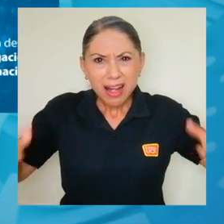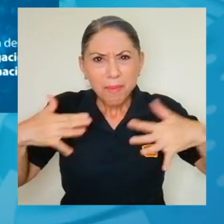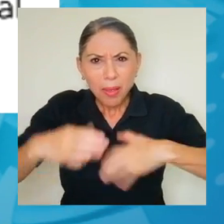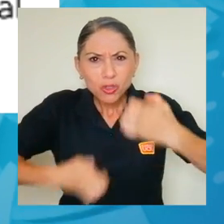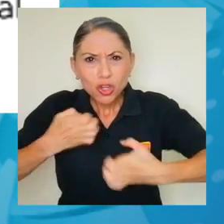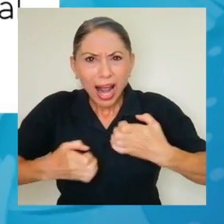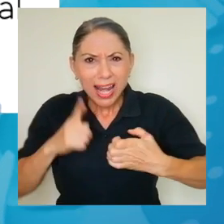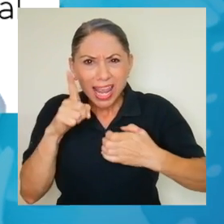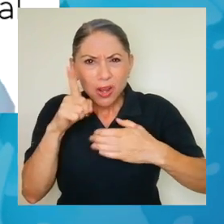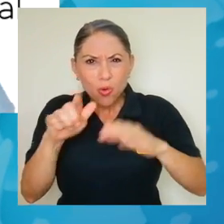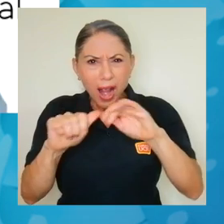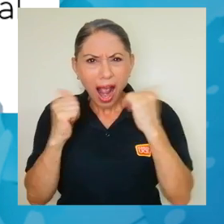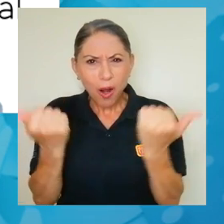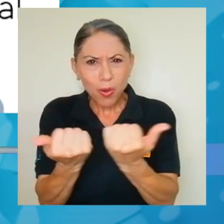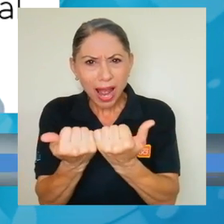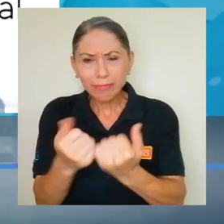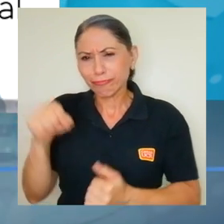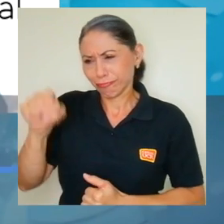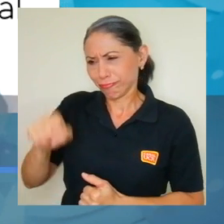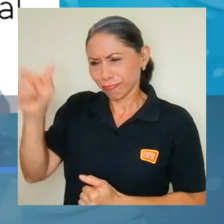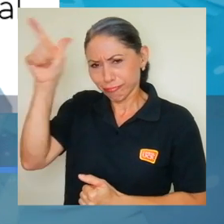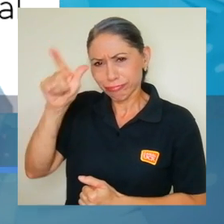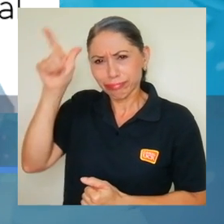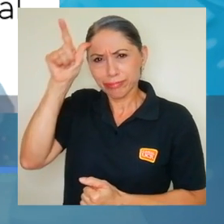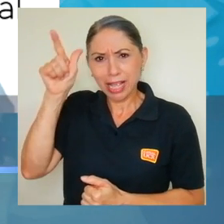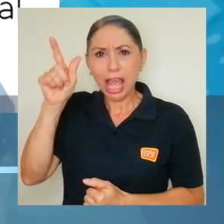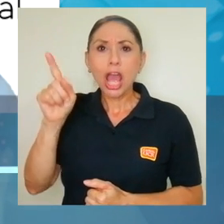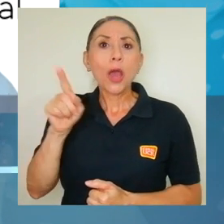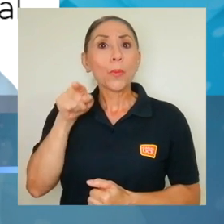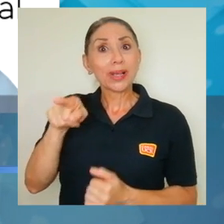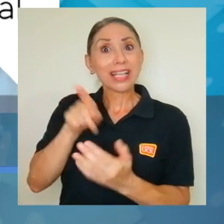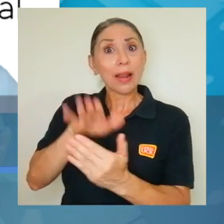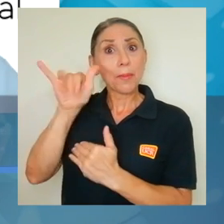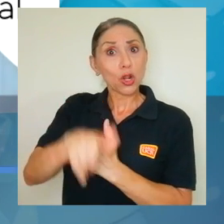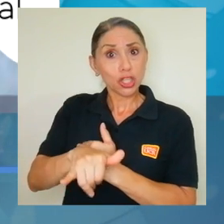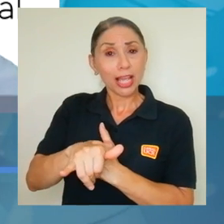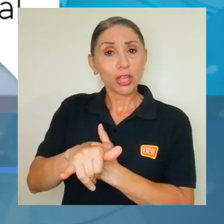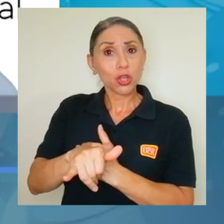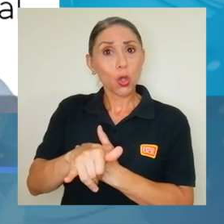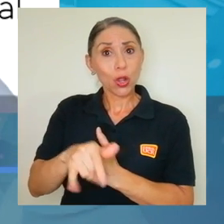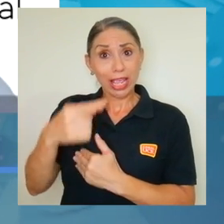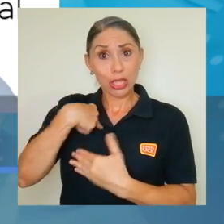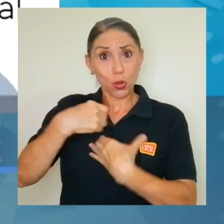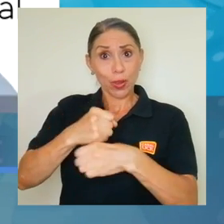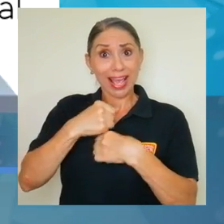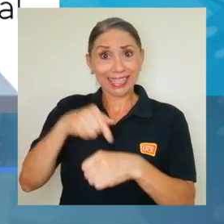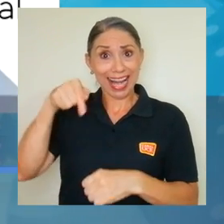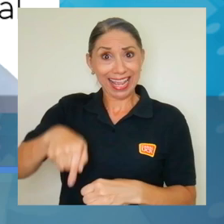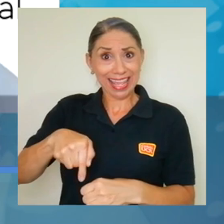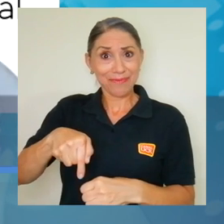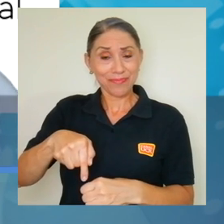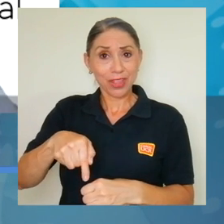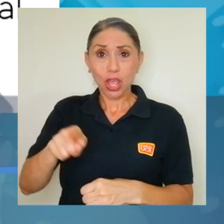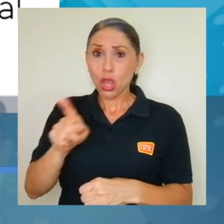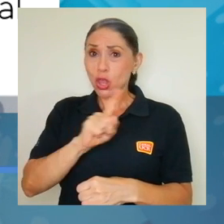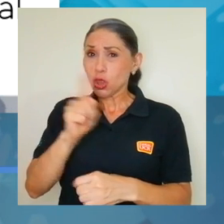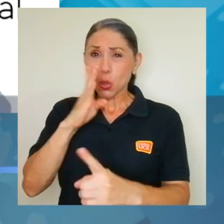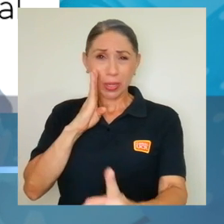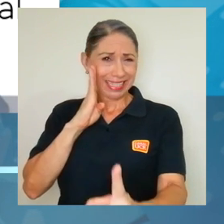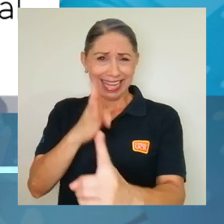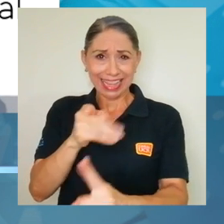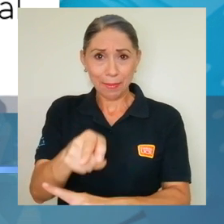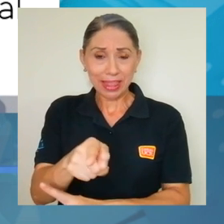Por supuesto que existe un clima emocional. Aunque no es directamente el proyecto, como te he comentado, que vengo a hacer, por supuesto que